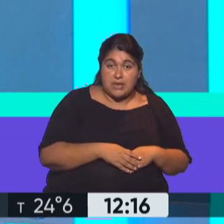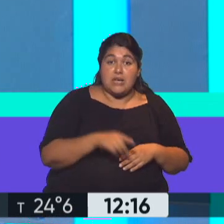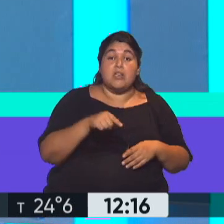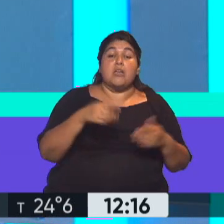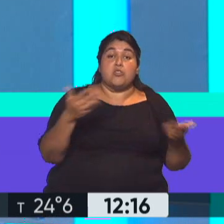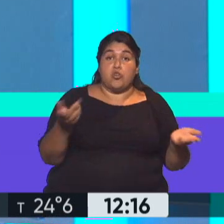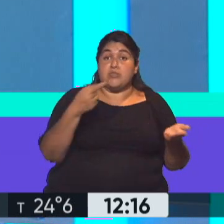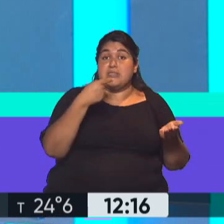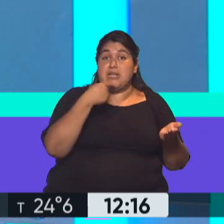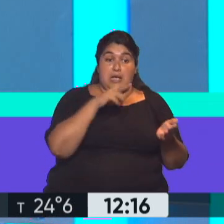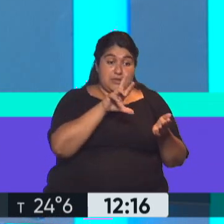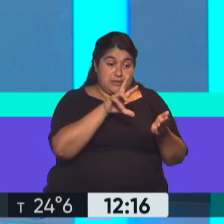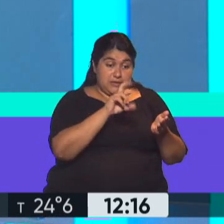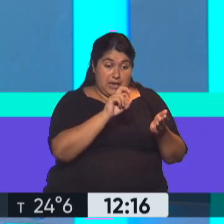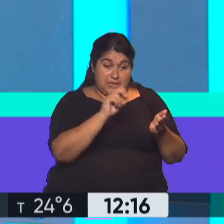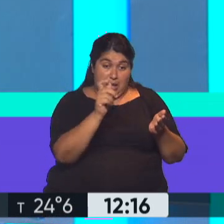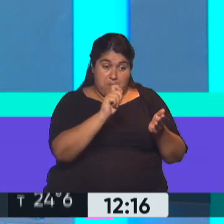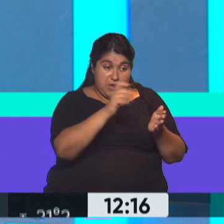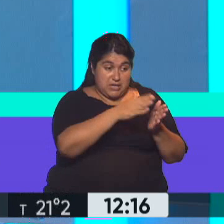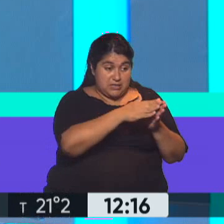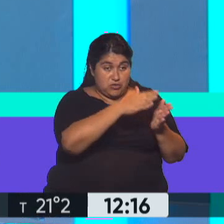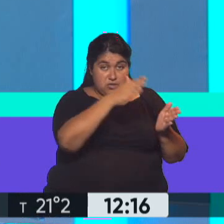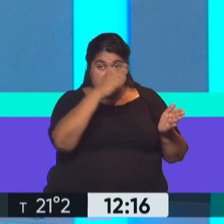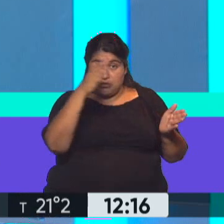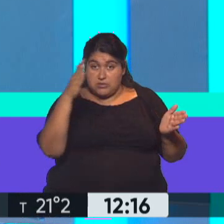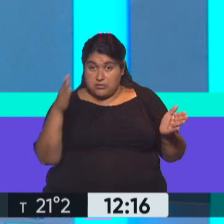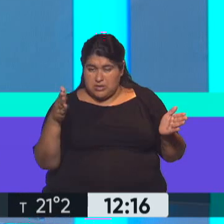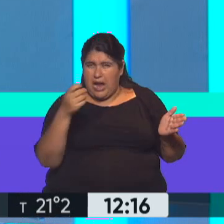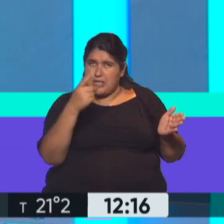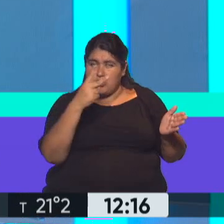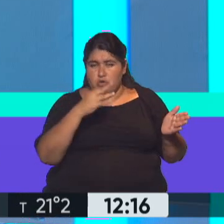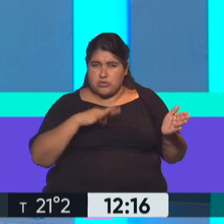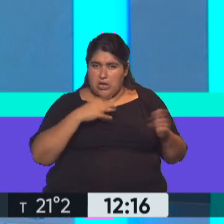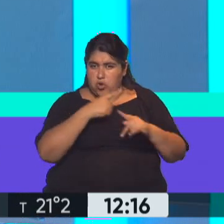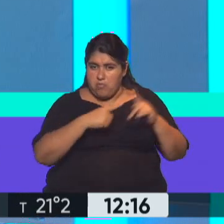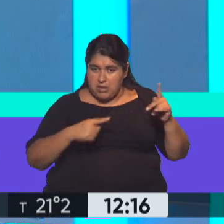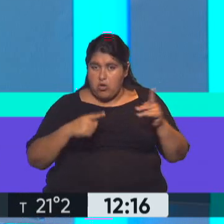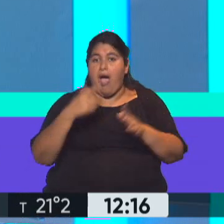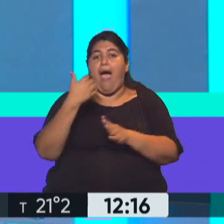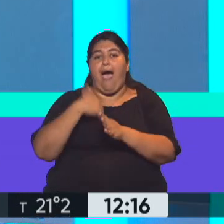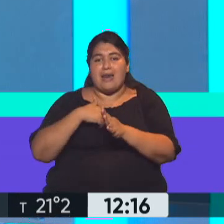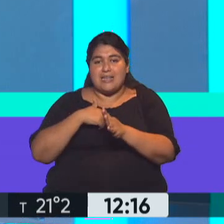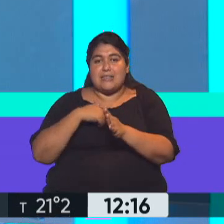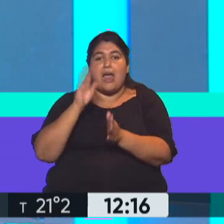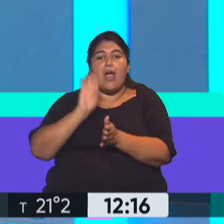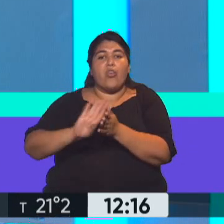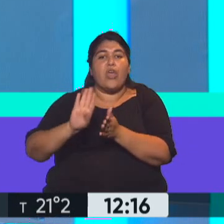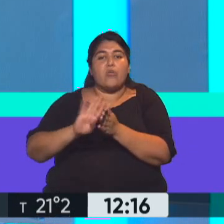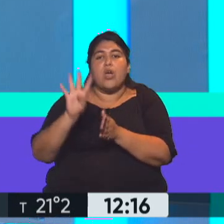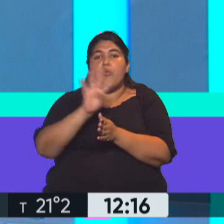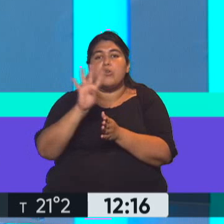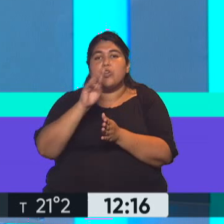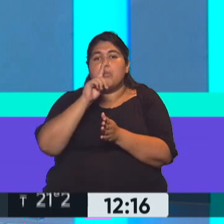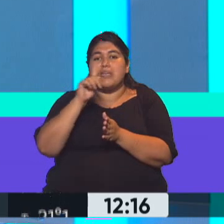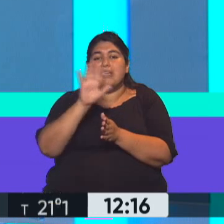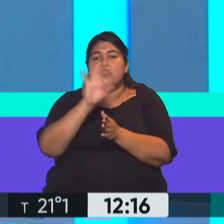vencen estos 30 meses del acuerdo de facilidades extendidas, son dos años y medio, Argentina quedaría con una nueva deuda de 44.500